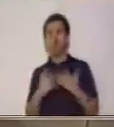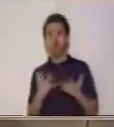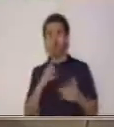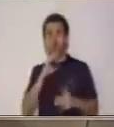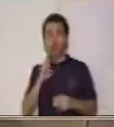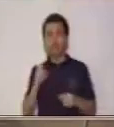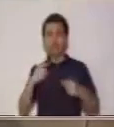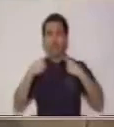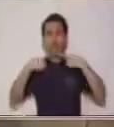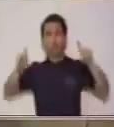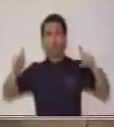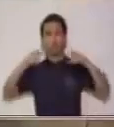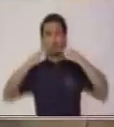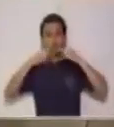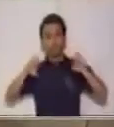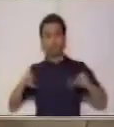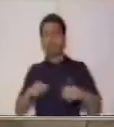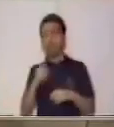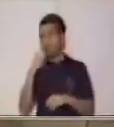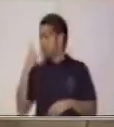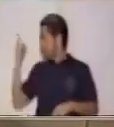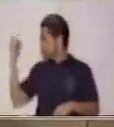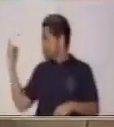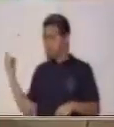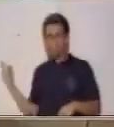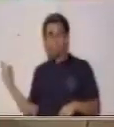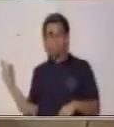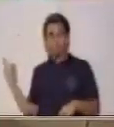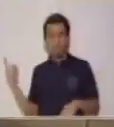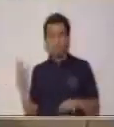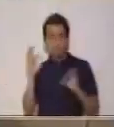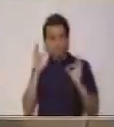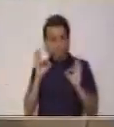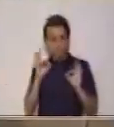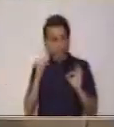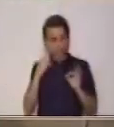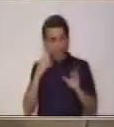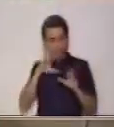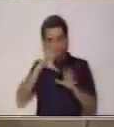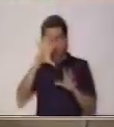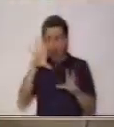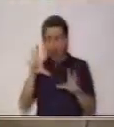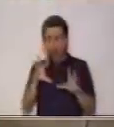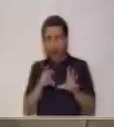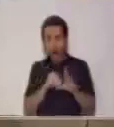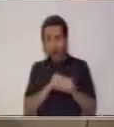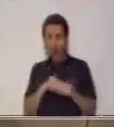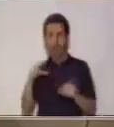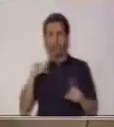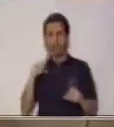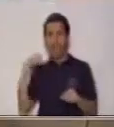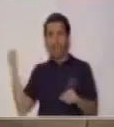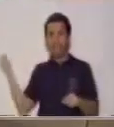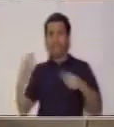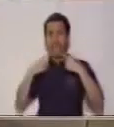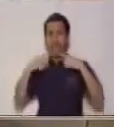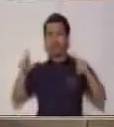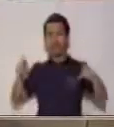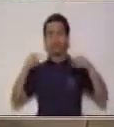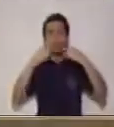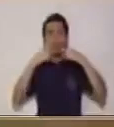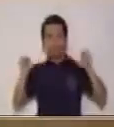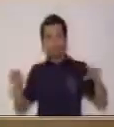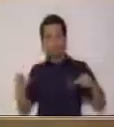anuncio publicitario, pero quiero que lo observes. Y observes muy bien todos los elementos que posee este anuncio